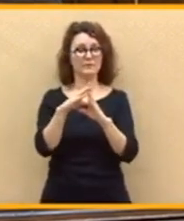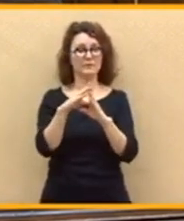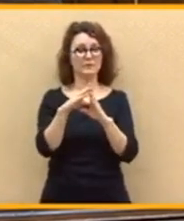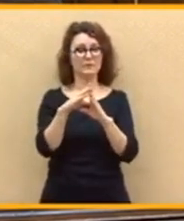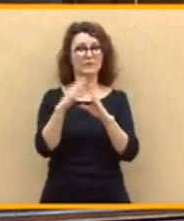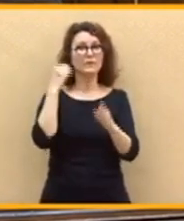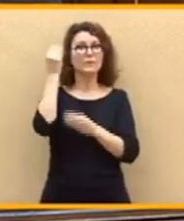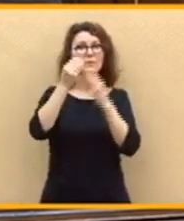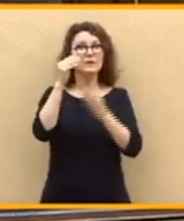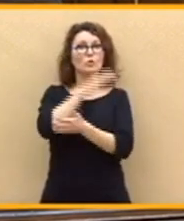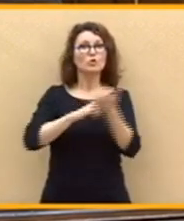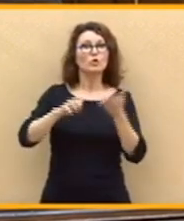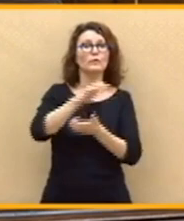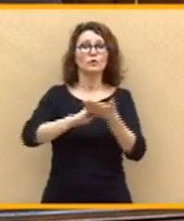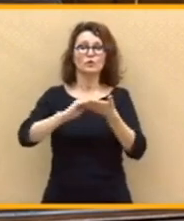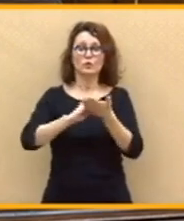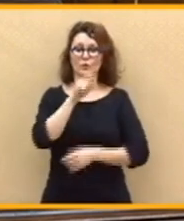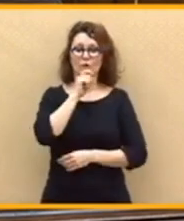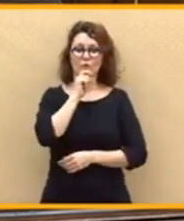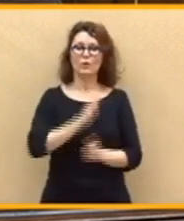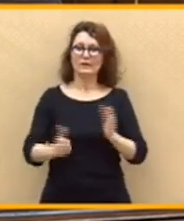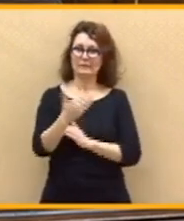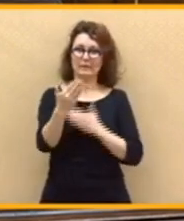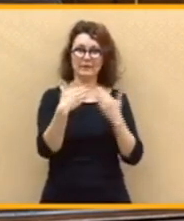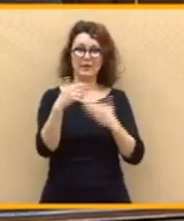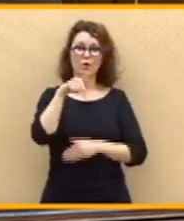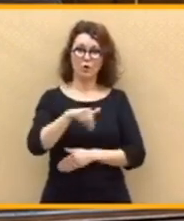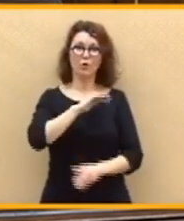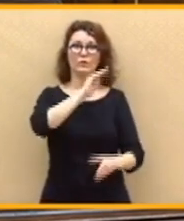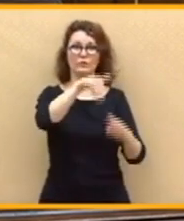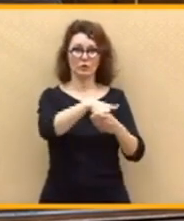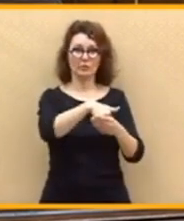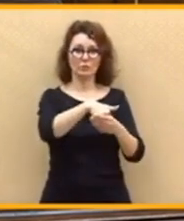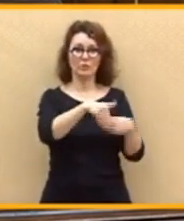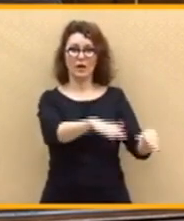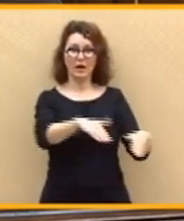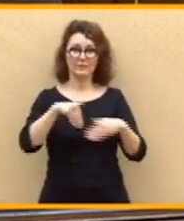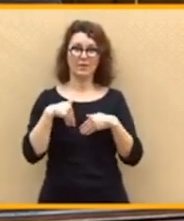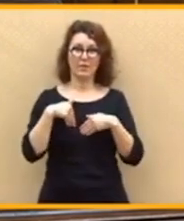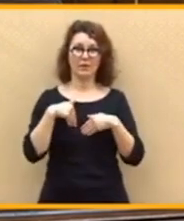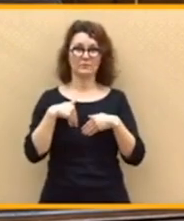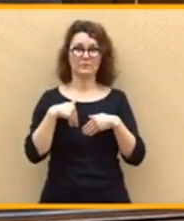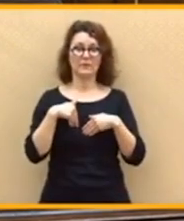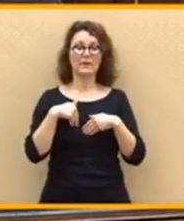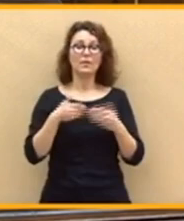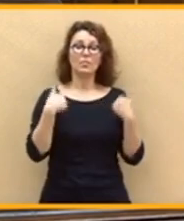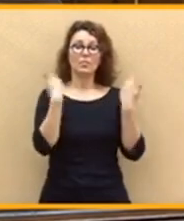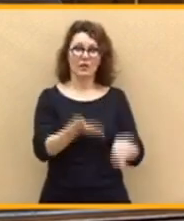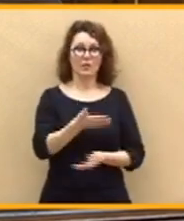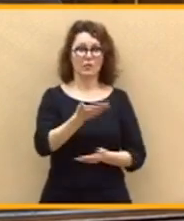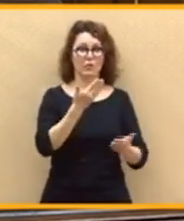conflictos se resuelven dialogando, hoy votamos la abstención para darle esta oportunidad al diálogo.